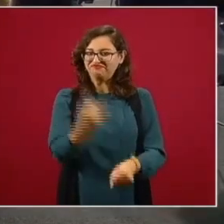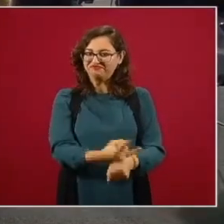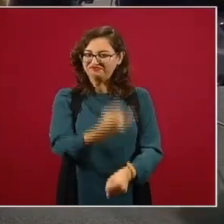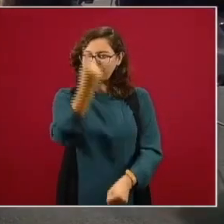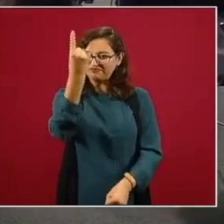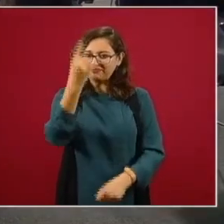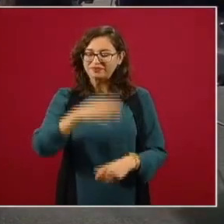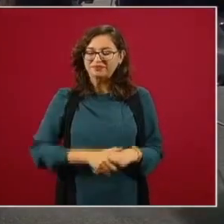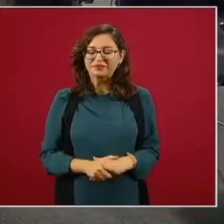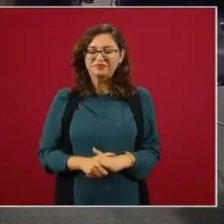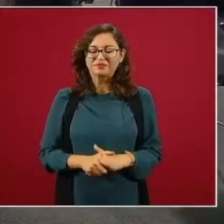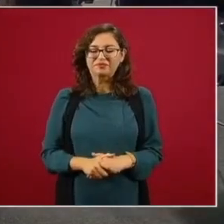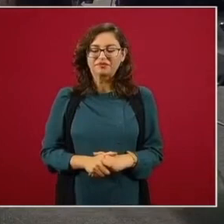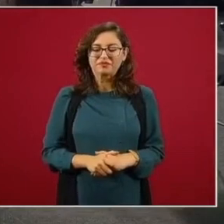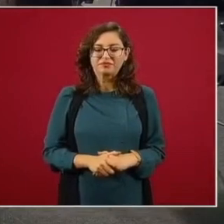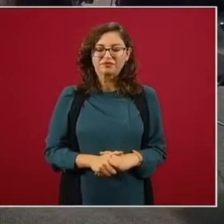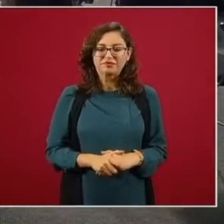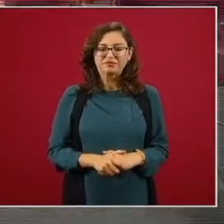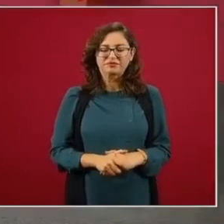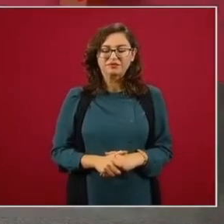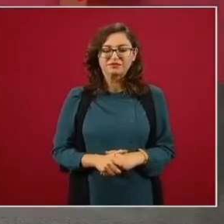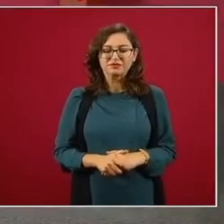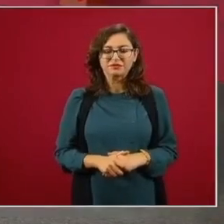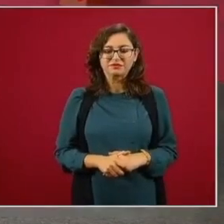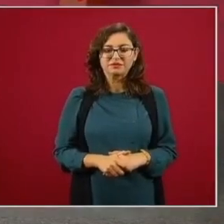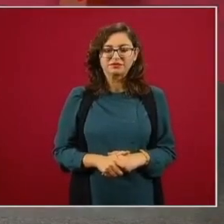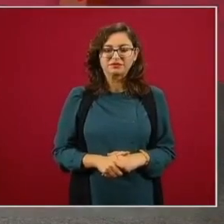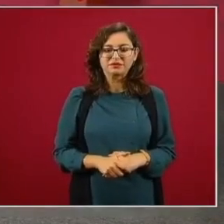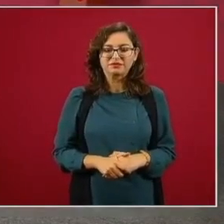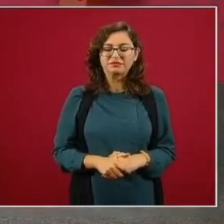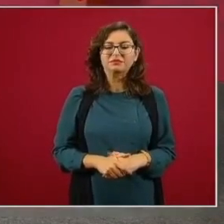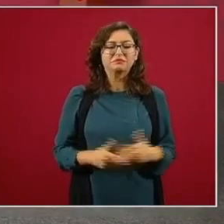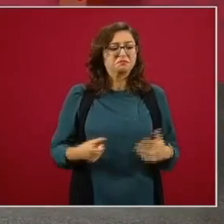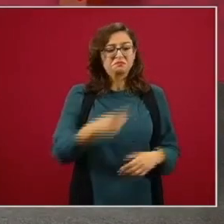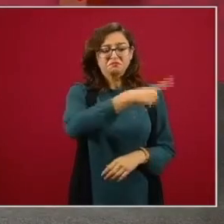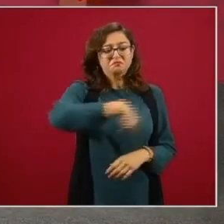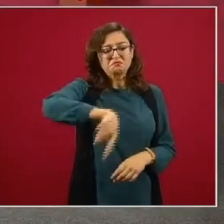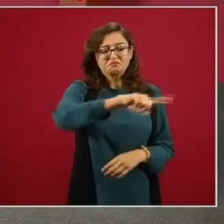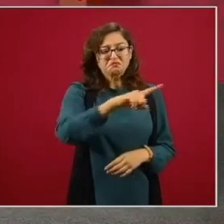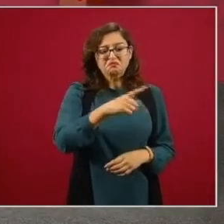está bien que no estén de acuerdo con nosotros